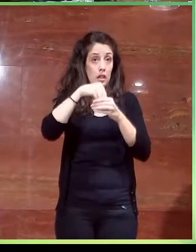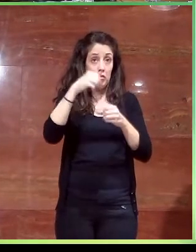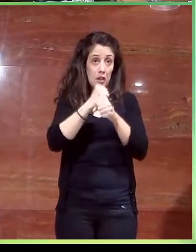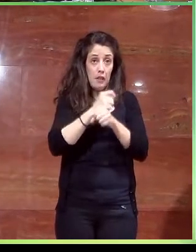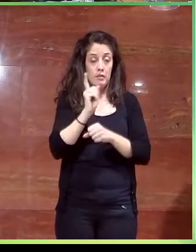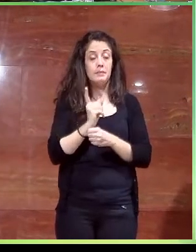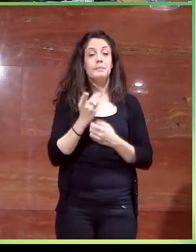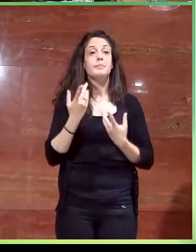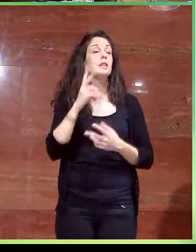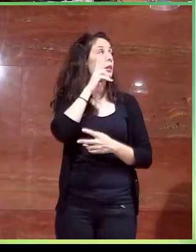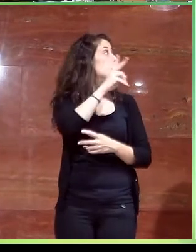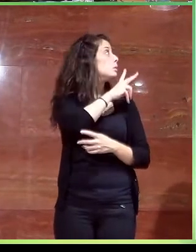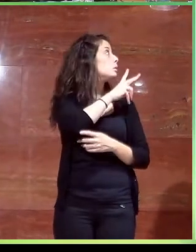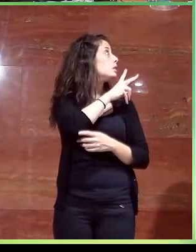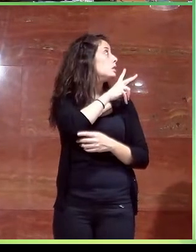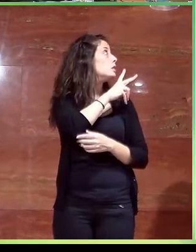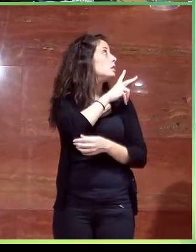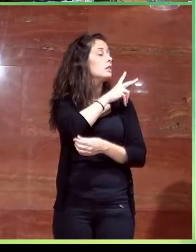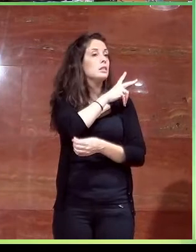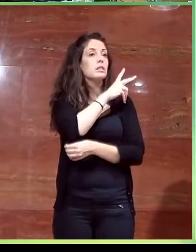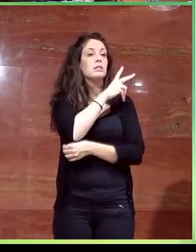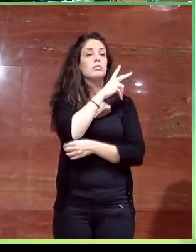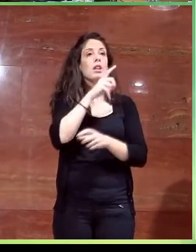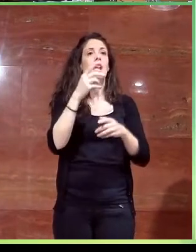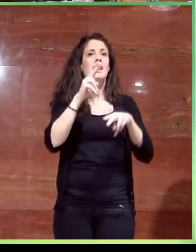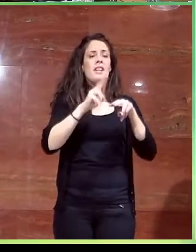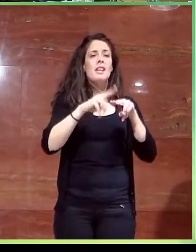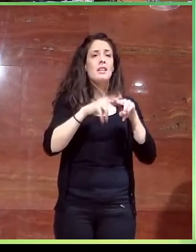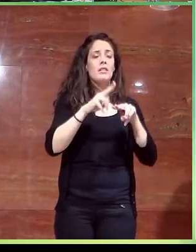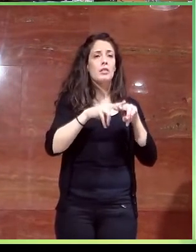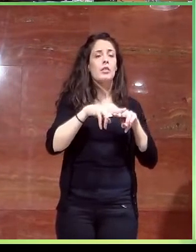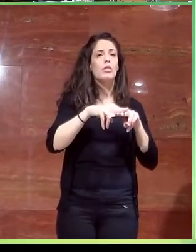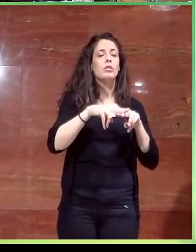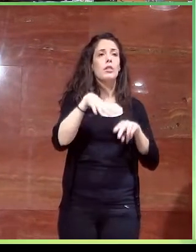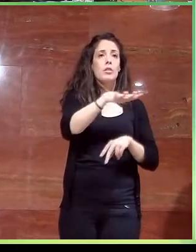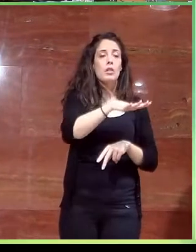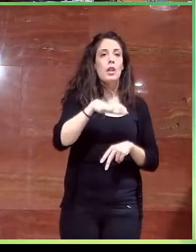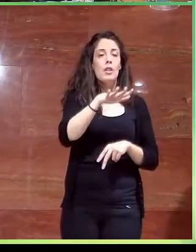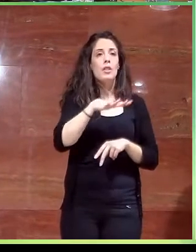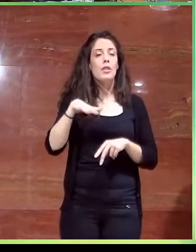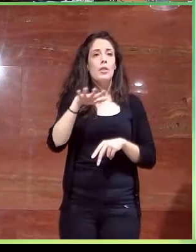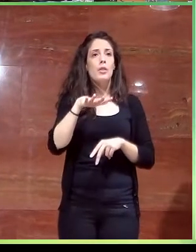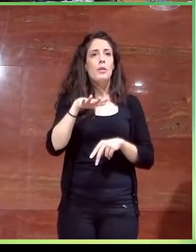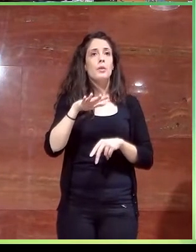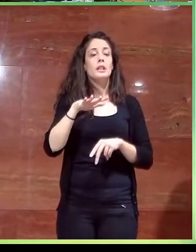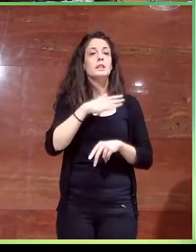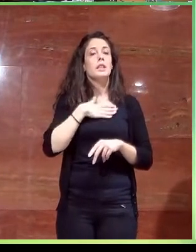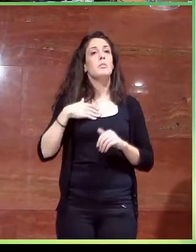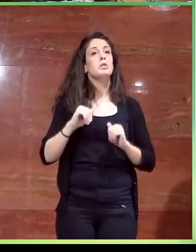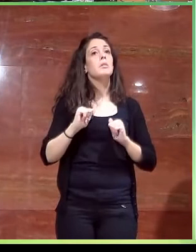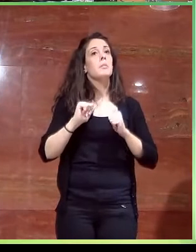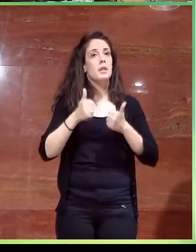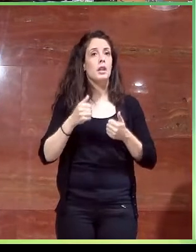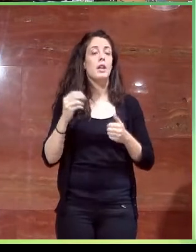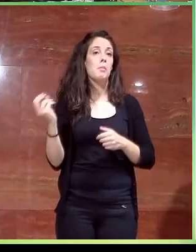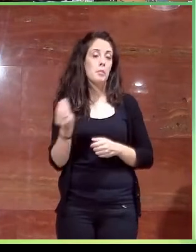Por lo tanto, como veis ahí, pues lo que marcamos en negro son las zonas en las que entendemos que deberemos empezar a mejorar el edificio, como